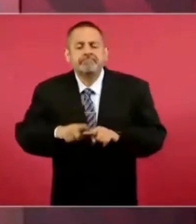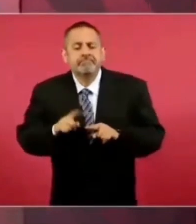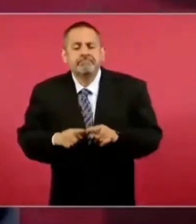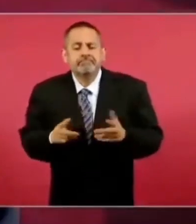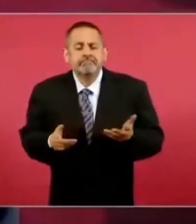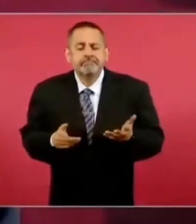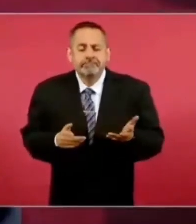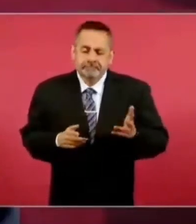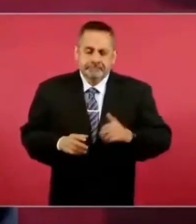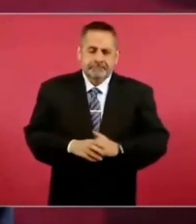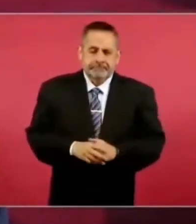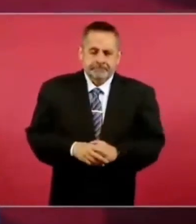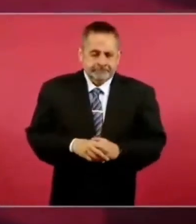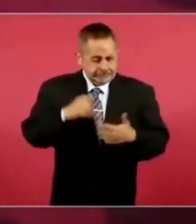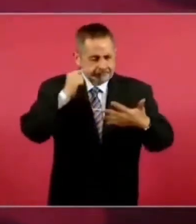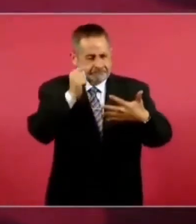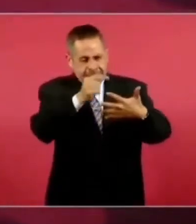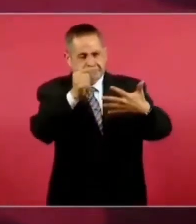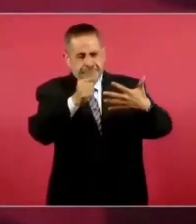Una por una.